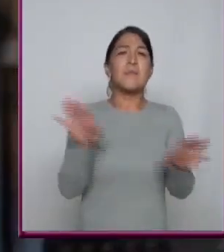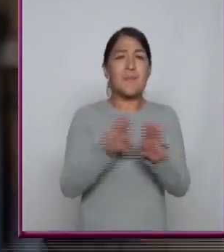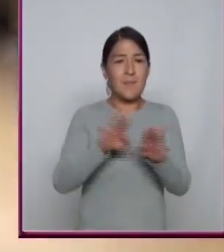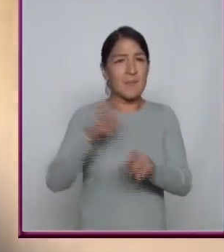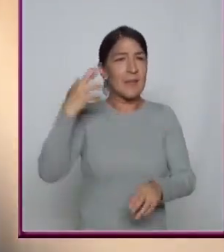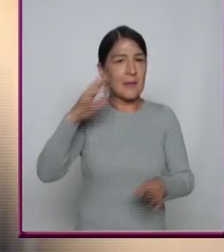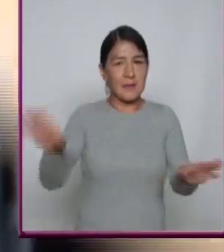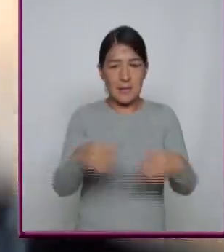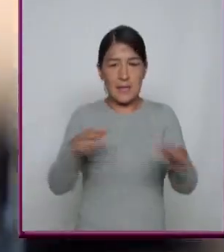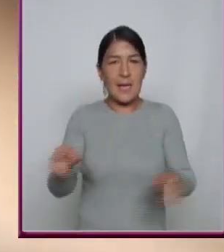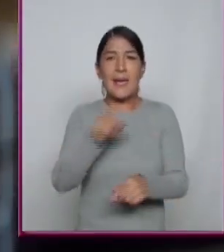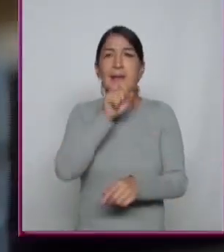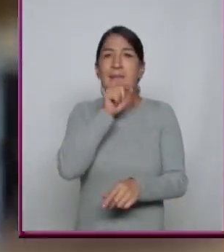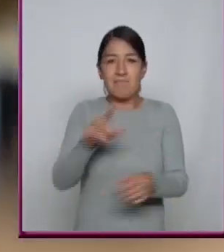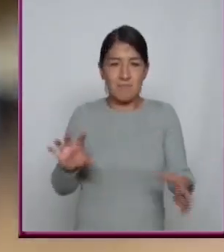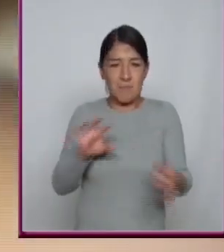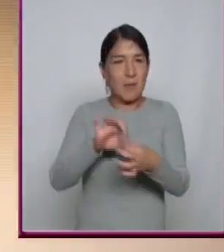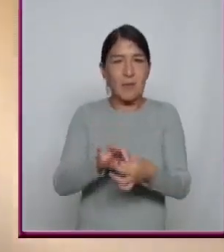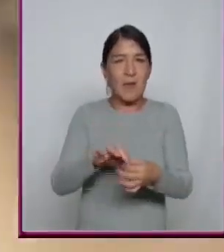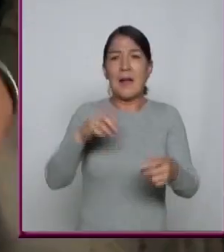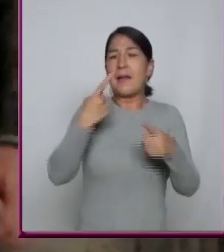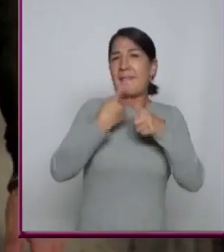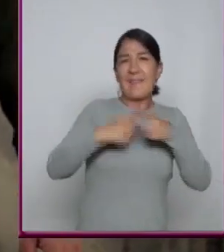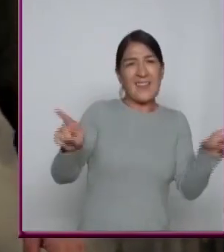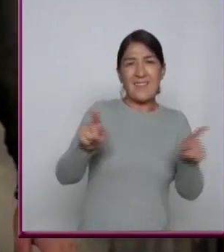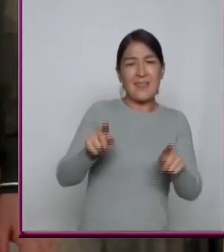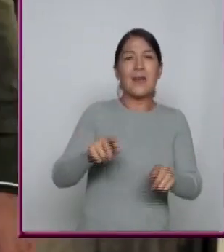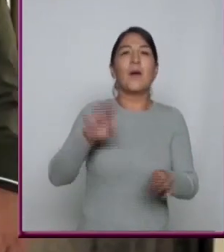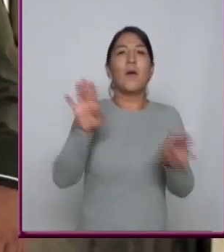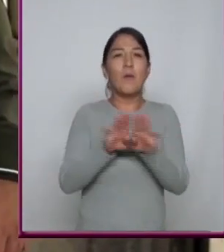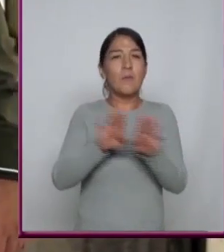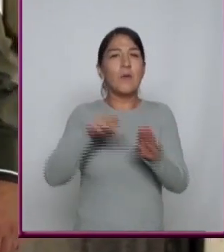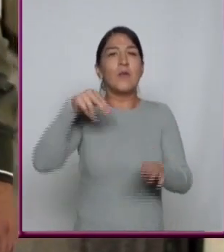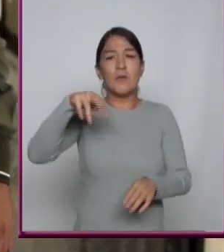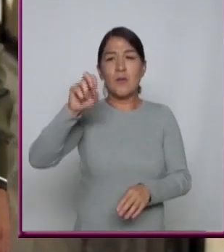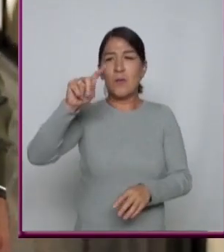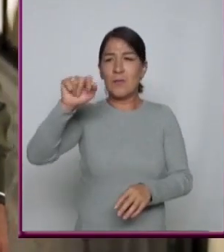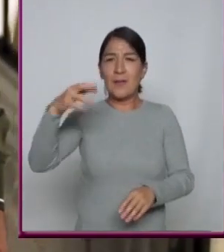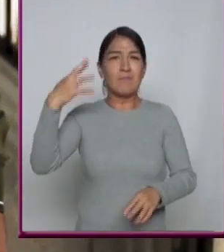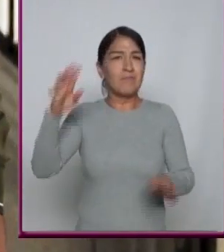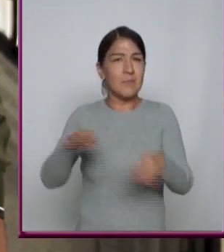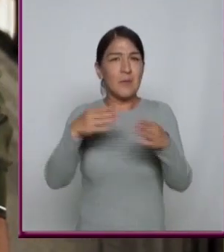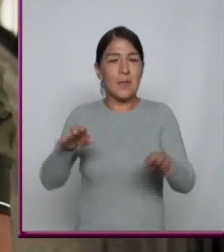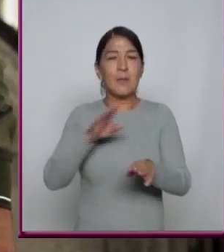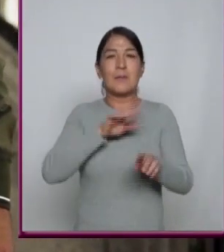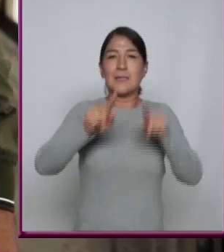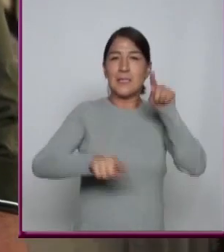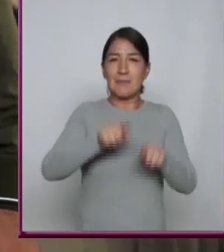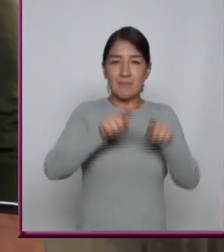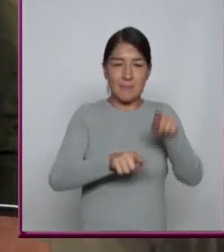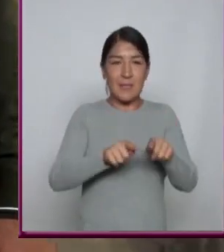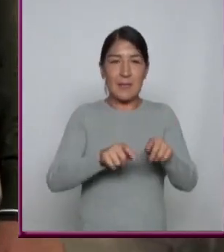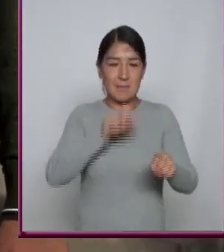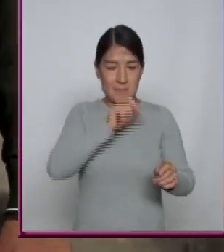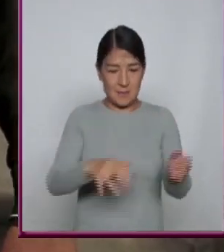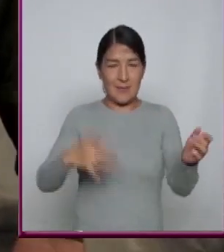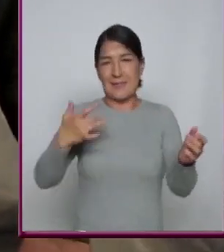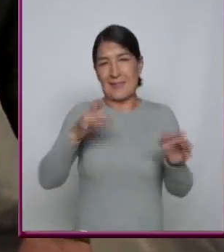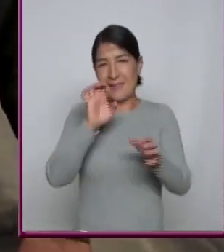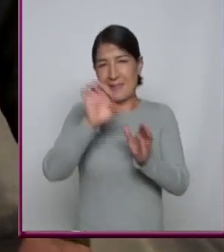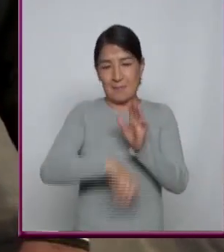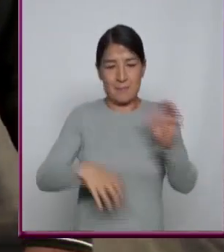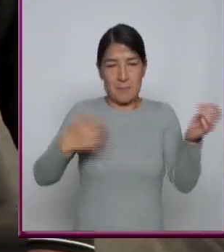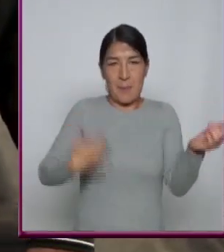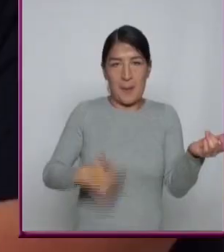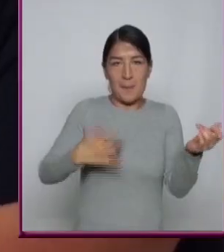notas suenan bien juntas y otras simplemente no Esas notas forman parte de una escala Y tocadas al mismo tiempo se convierten